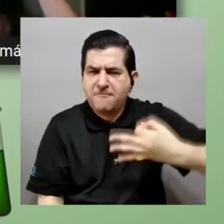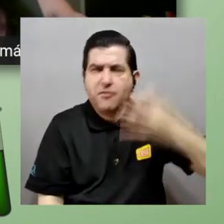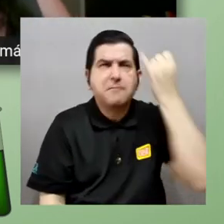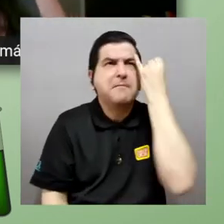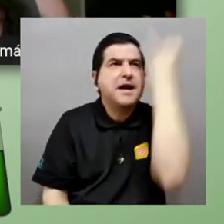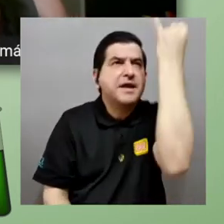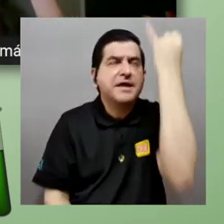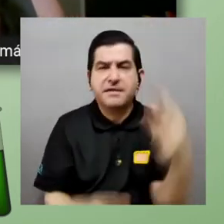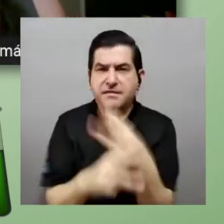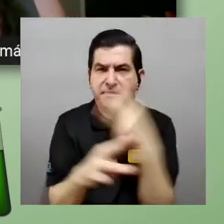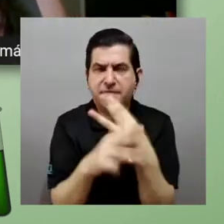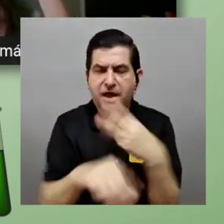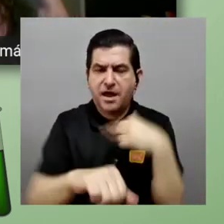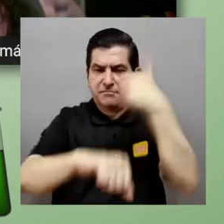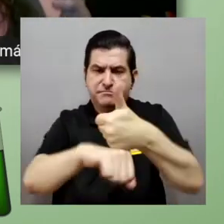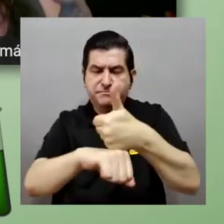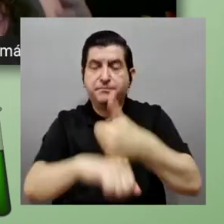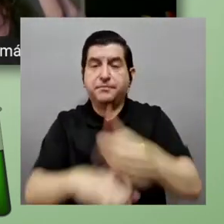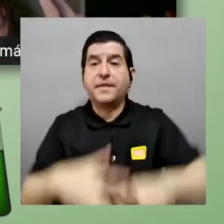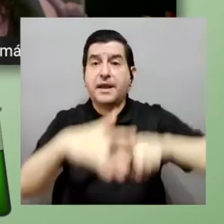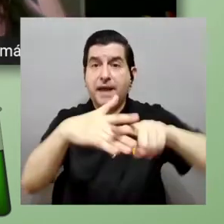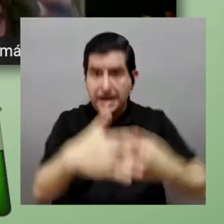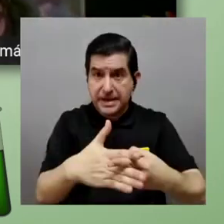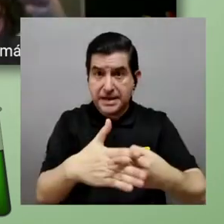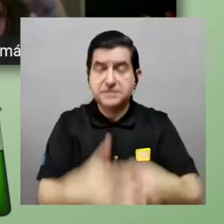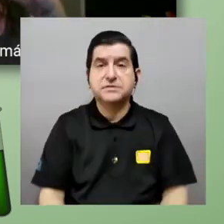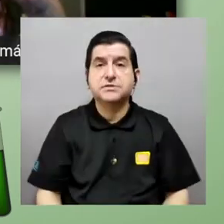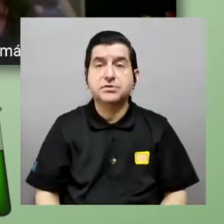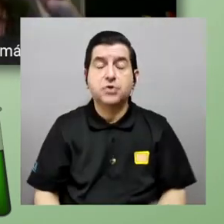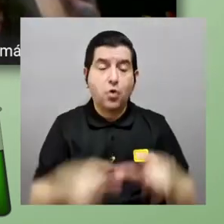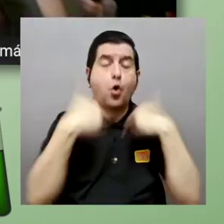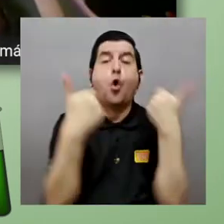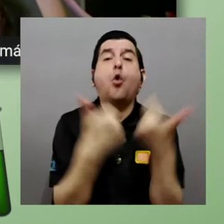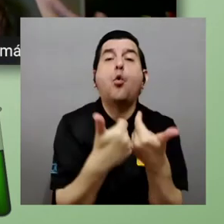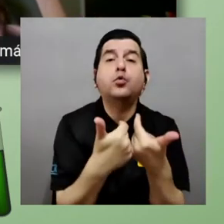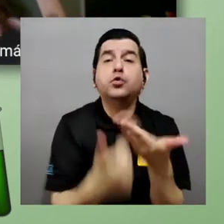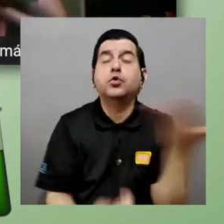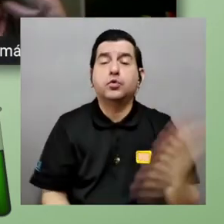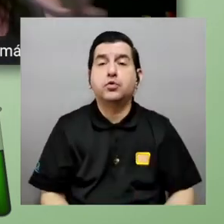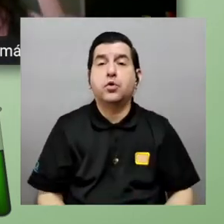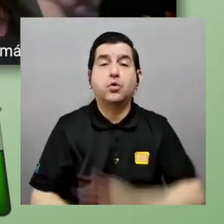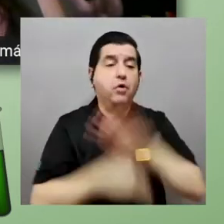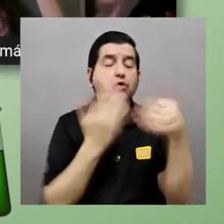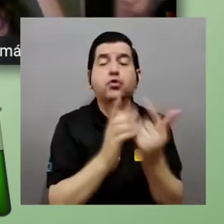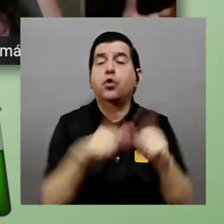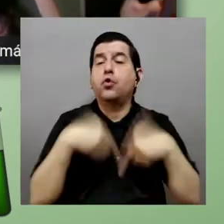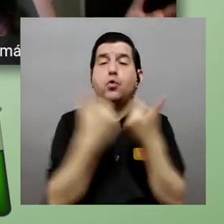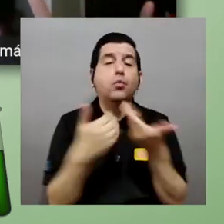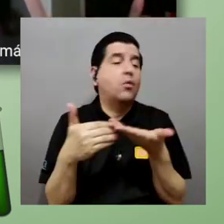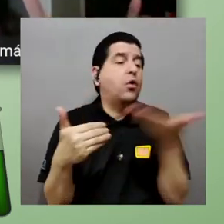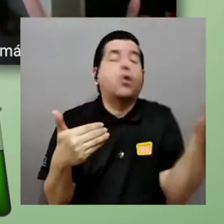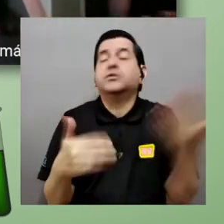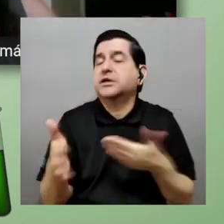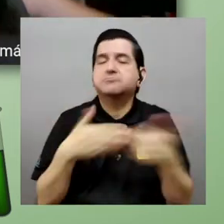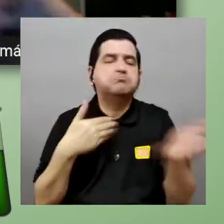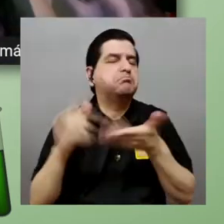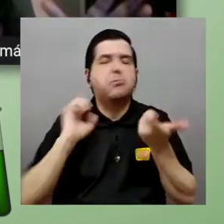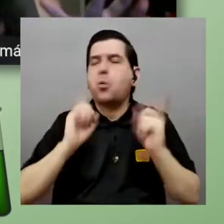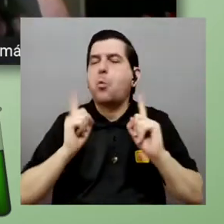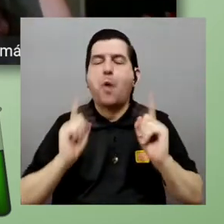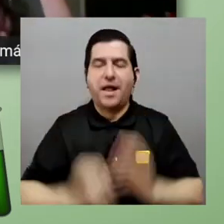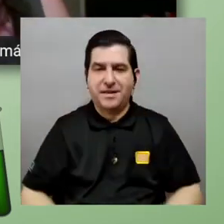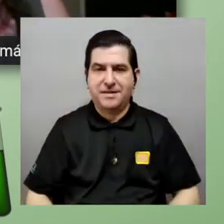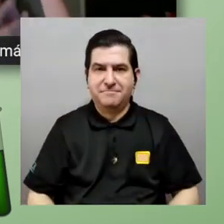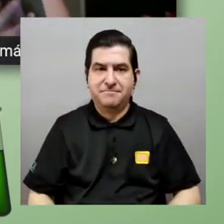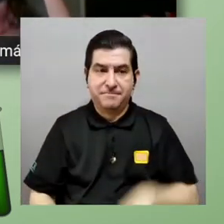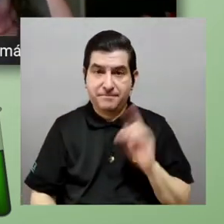a formalizar los argumentos matemáticos al principio lo que llamaban conjunto eran básicamente cualquier colección de objetos la que